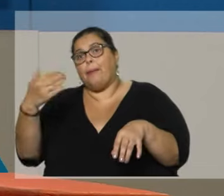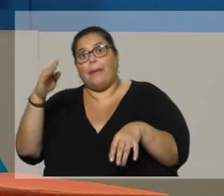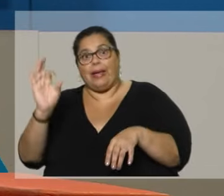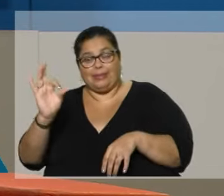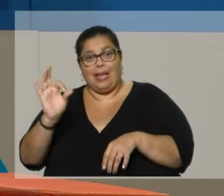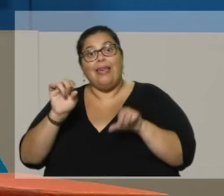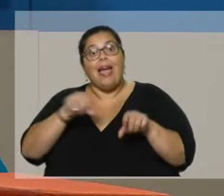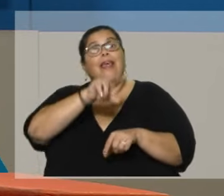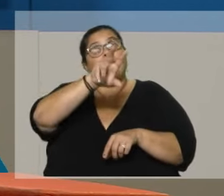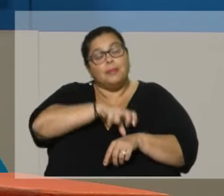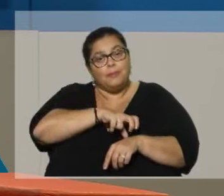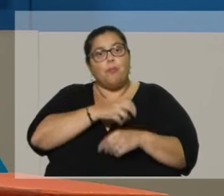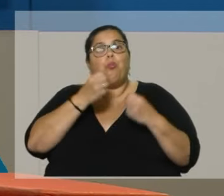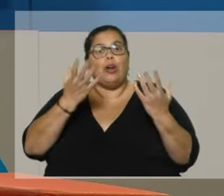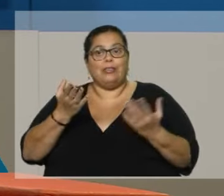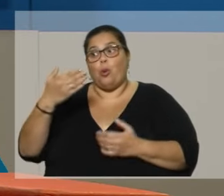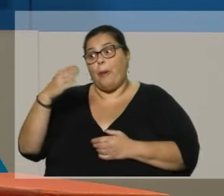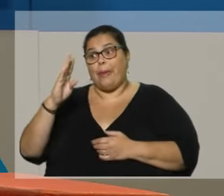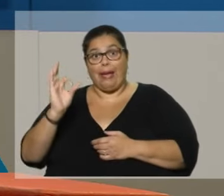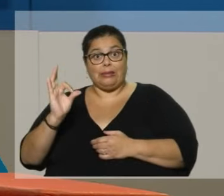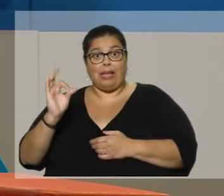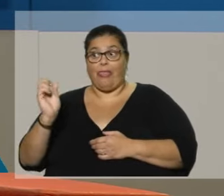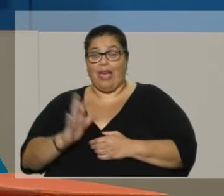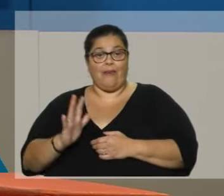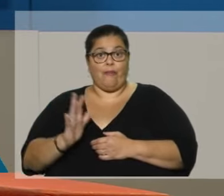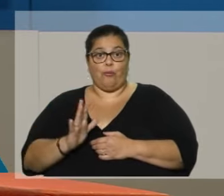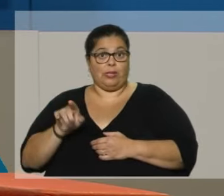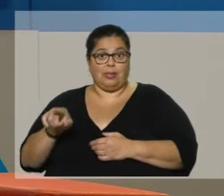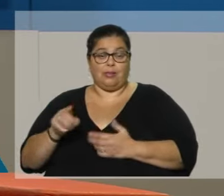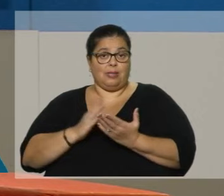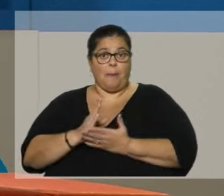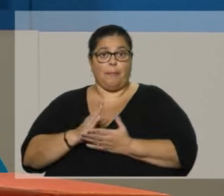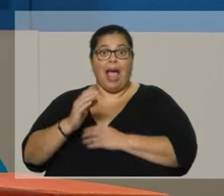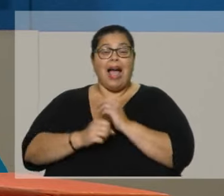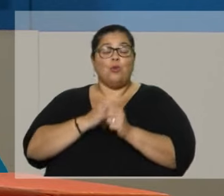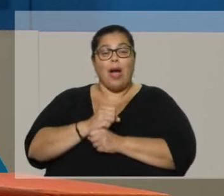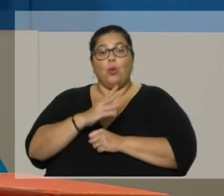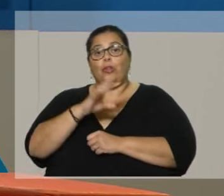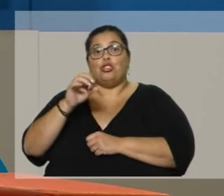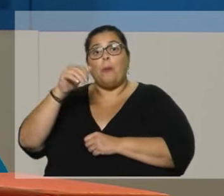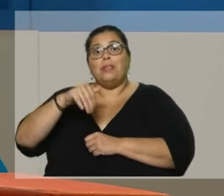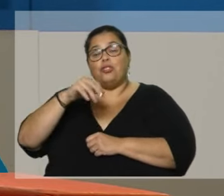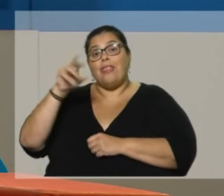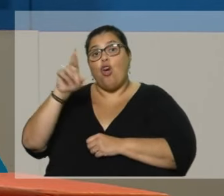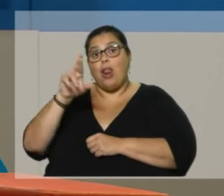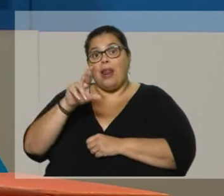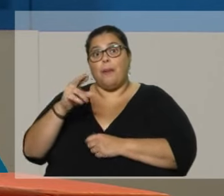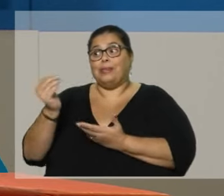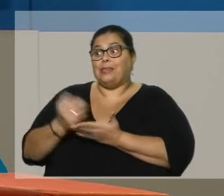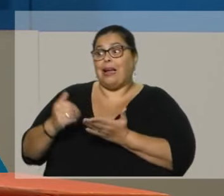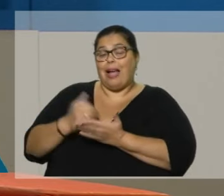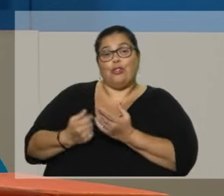De ahí viene el famoso déficit del BPS de 450 millones de dólares anualmente. Estamos desfinanciando el sistema.